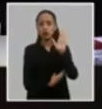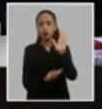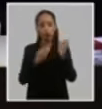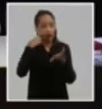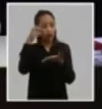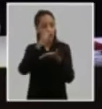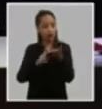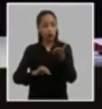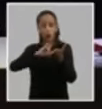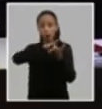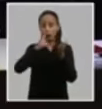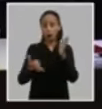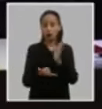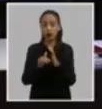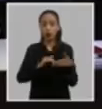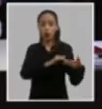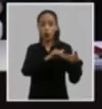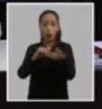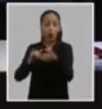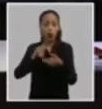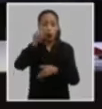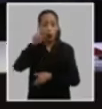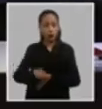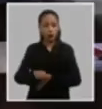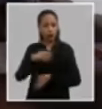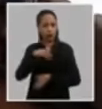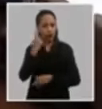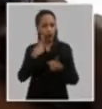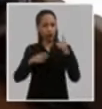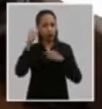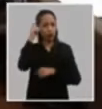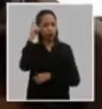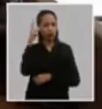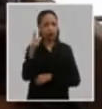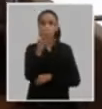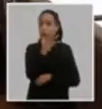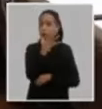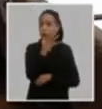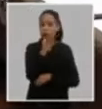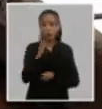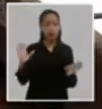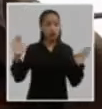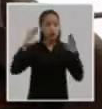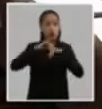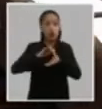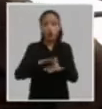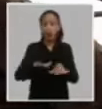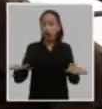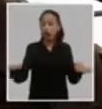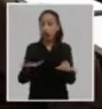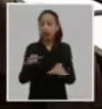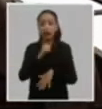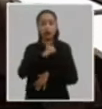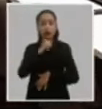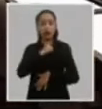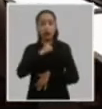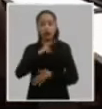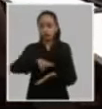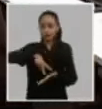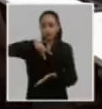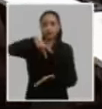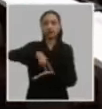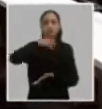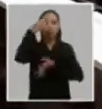leer el proyecto que acaba de leer el compañero Keipo tienen alguna opinión parece que no hay nadie que quiera intervenir